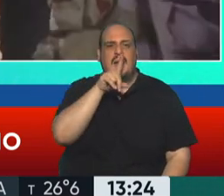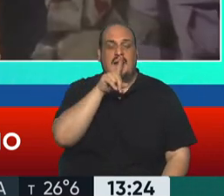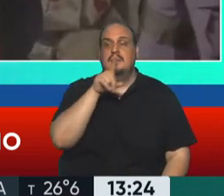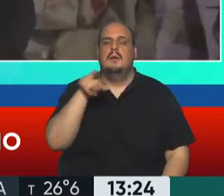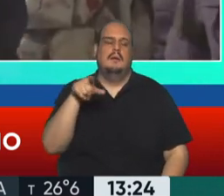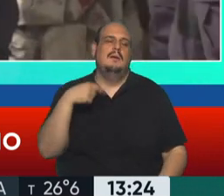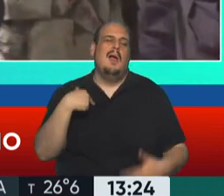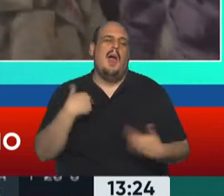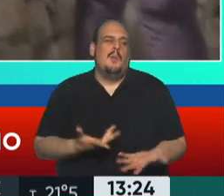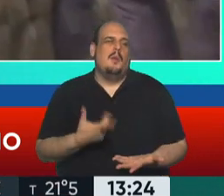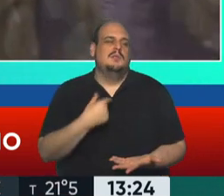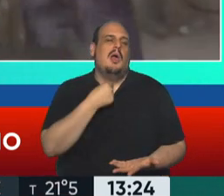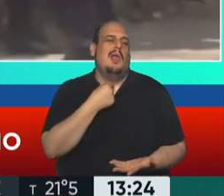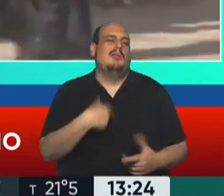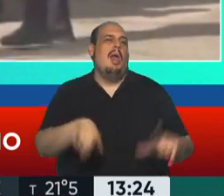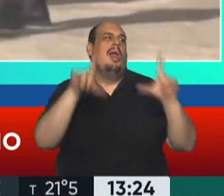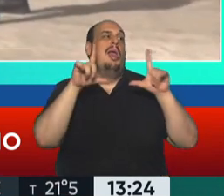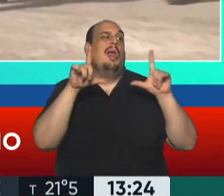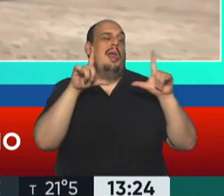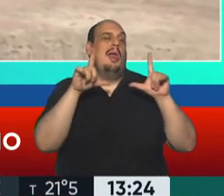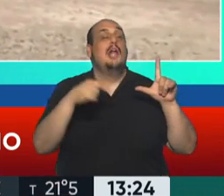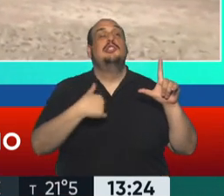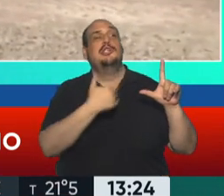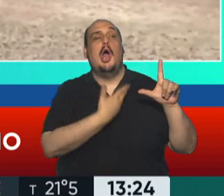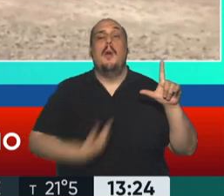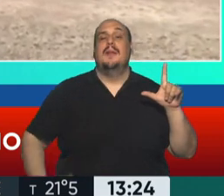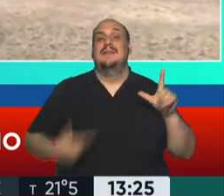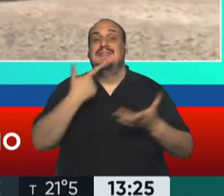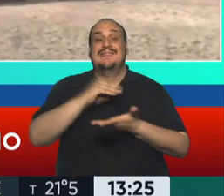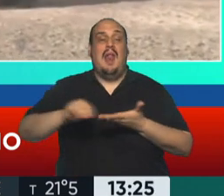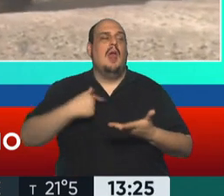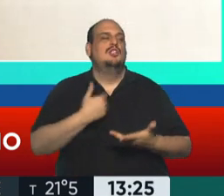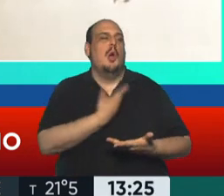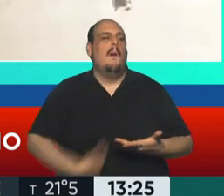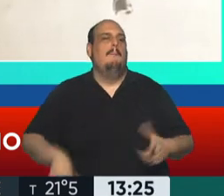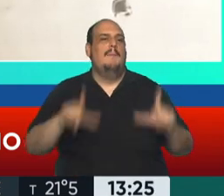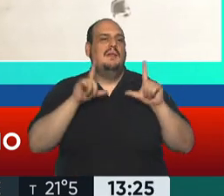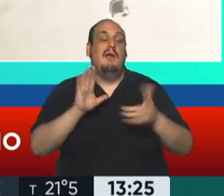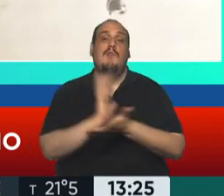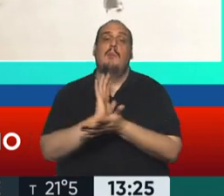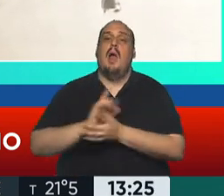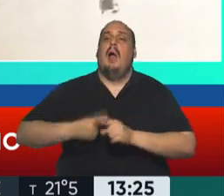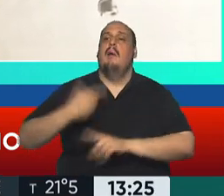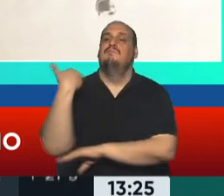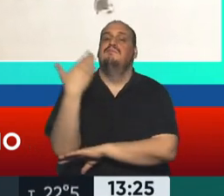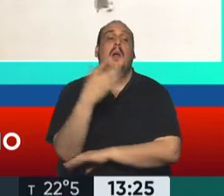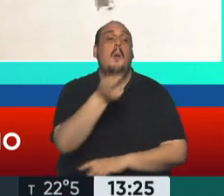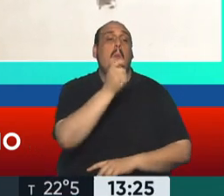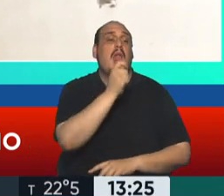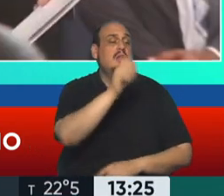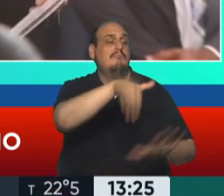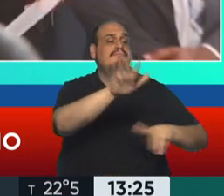posicionarse, haciéndose nombrar presidente del Senado, hizo un acto en el Senado, convocó a la prensa y demás,